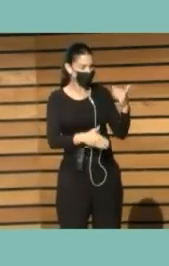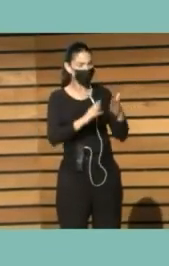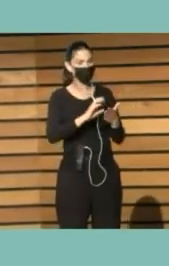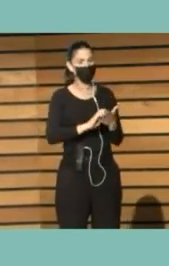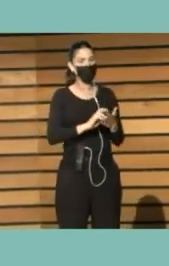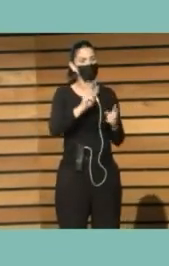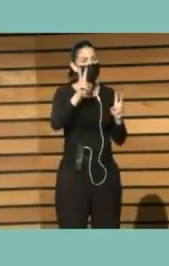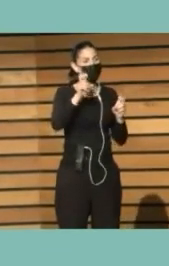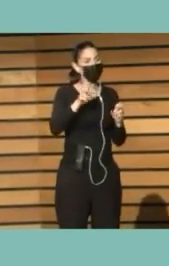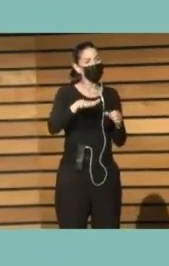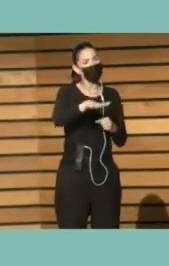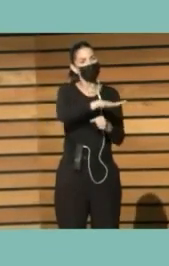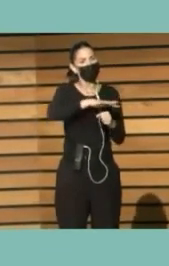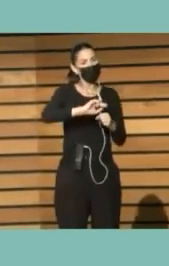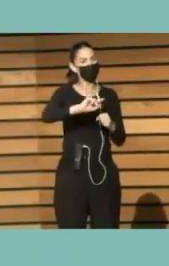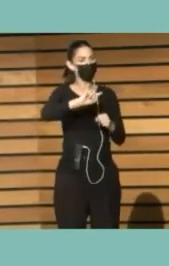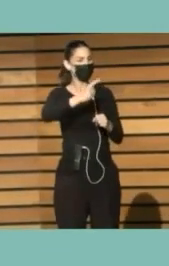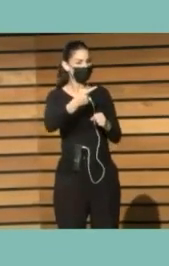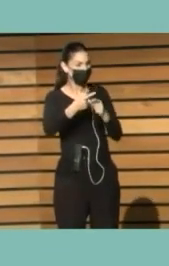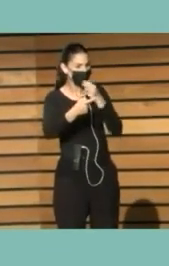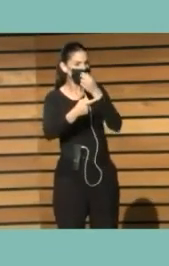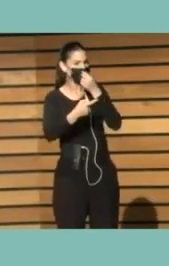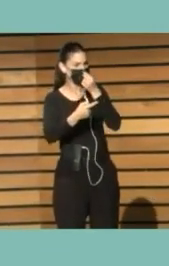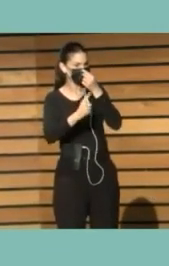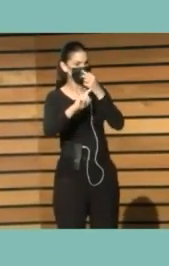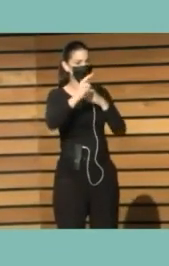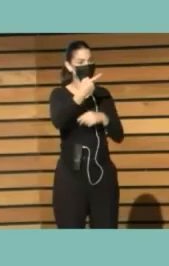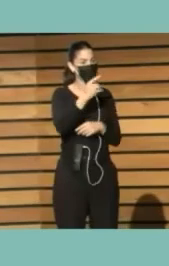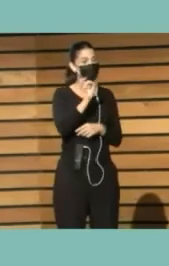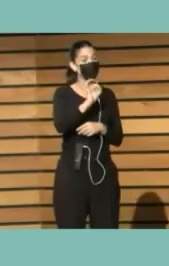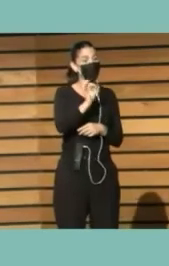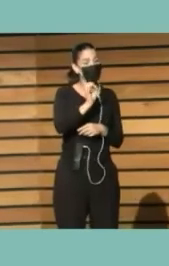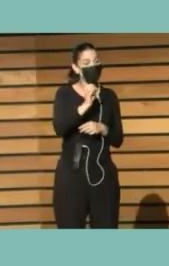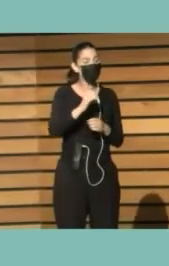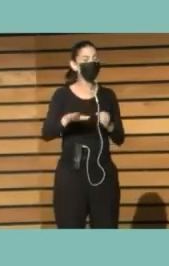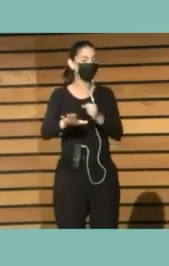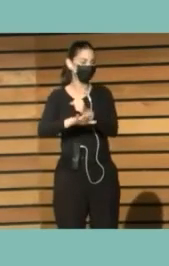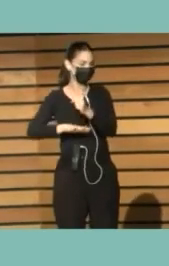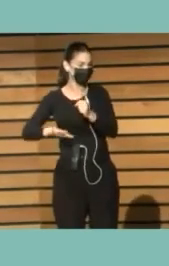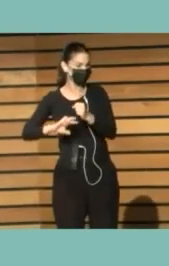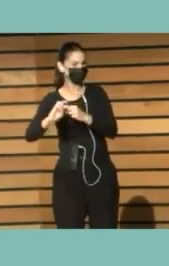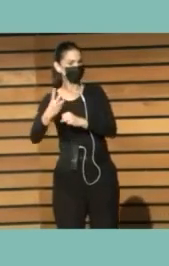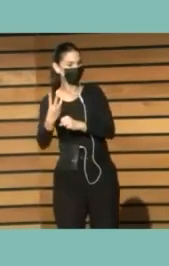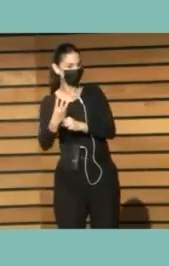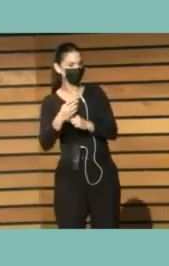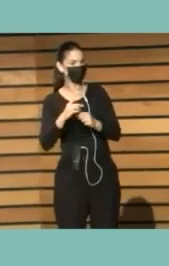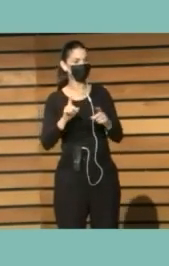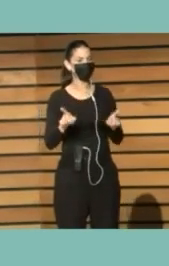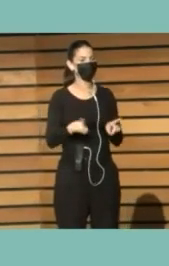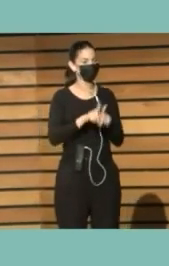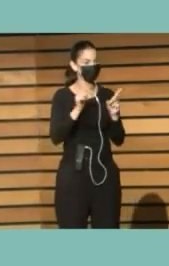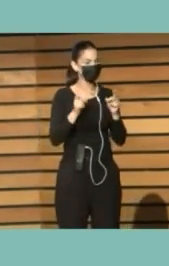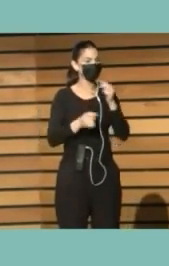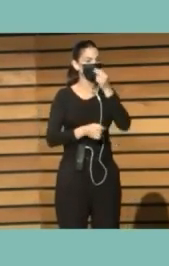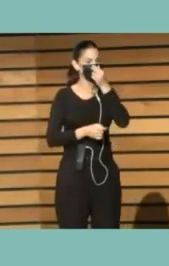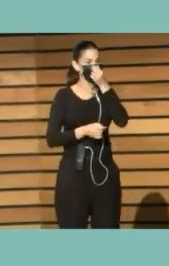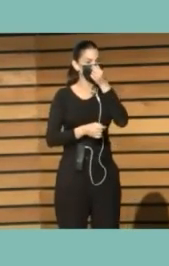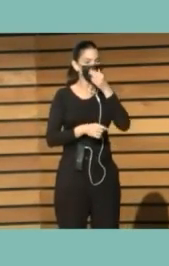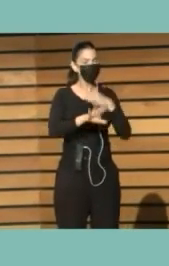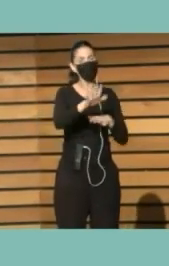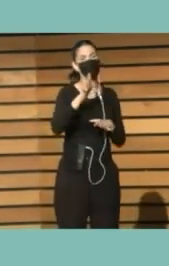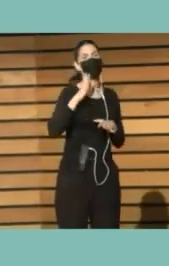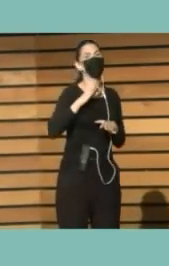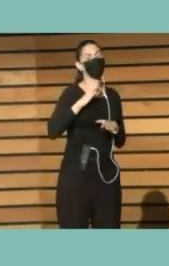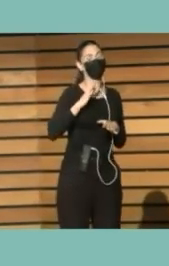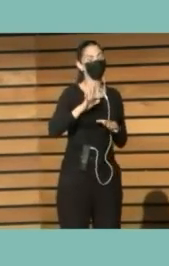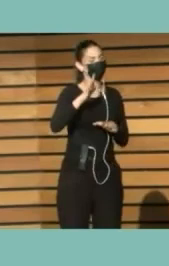Me ha parecido Muy interesante Este aspecto De los espacios Públicos Que usted Por favor Puede